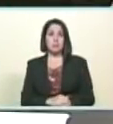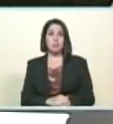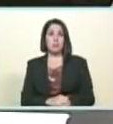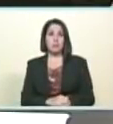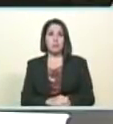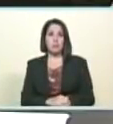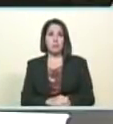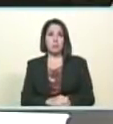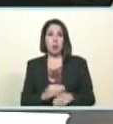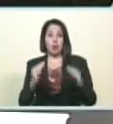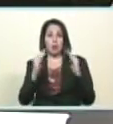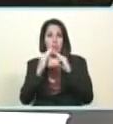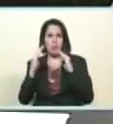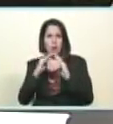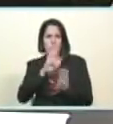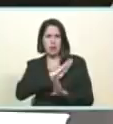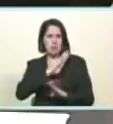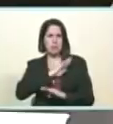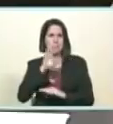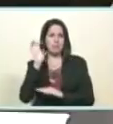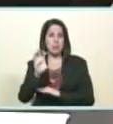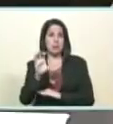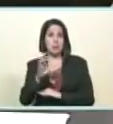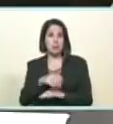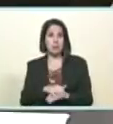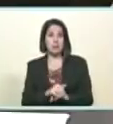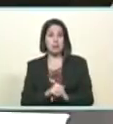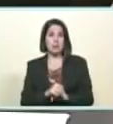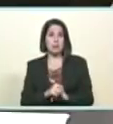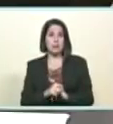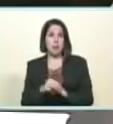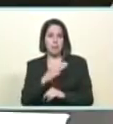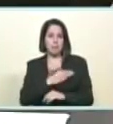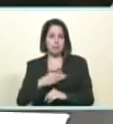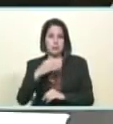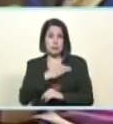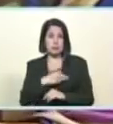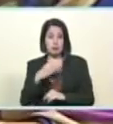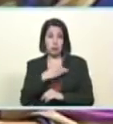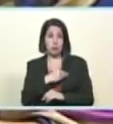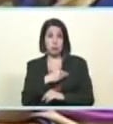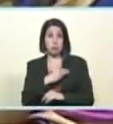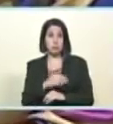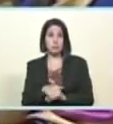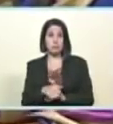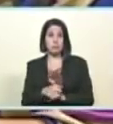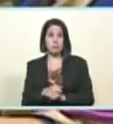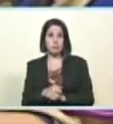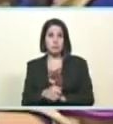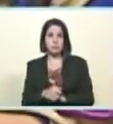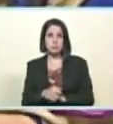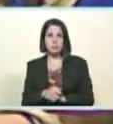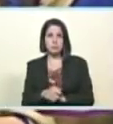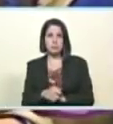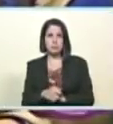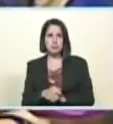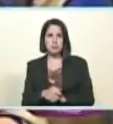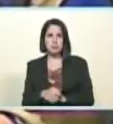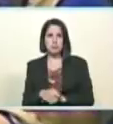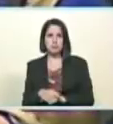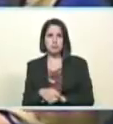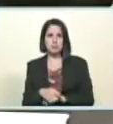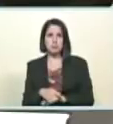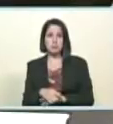patria igualmente hogares de la patria compañeras de hogares de la patria que